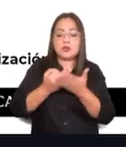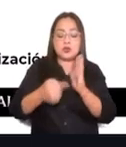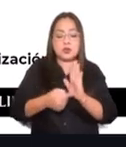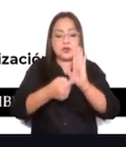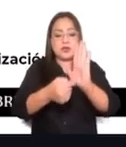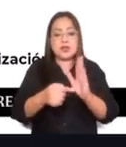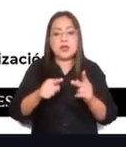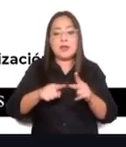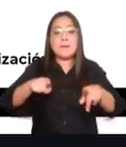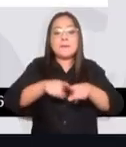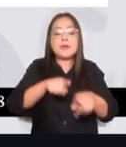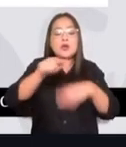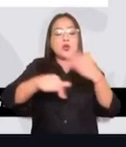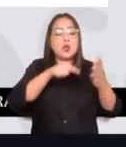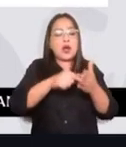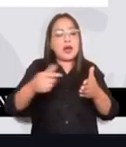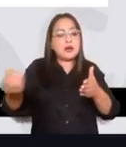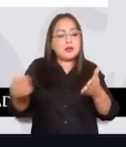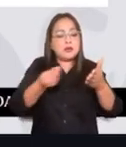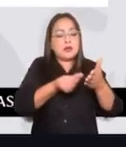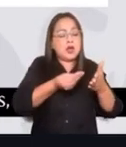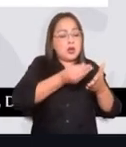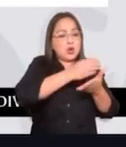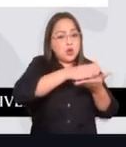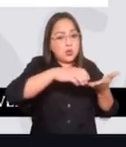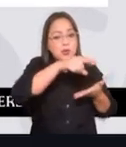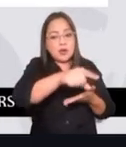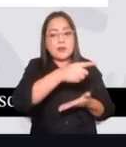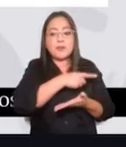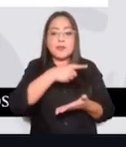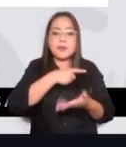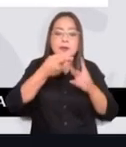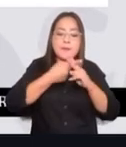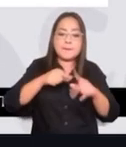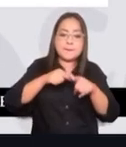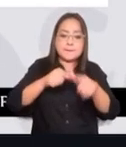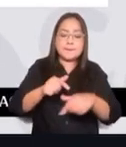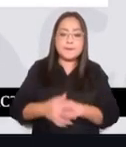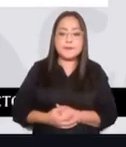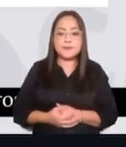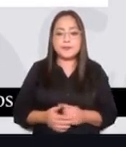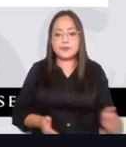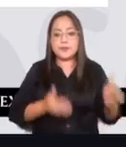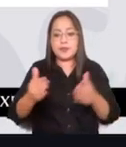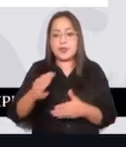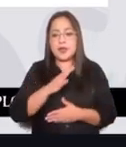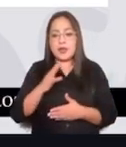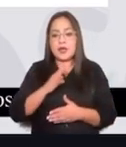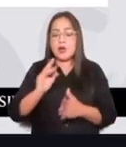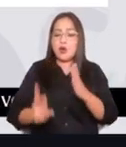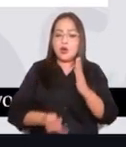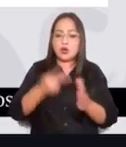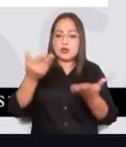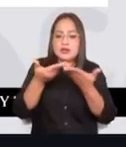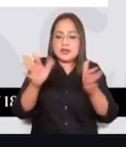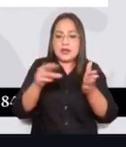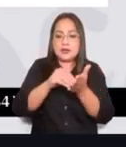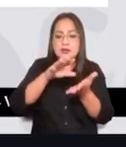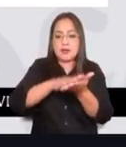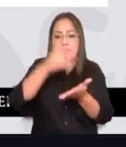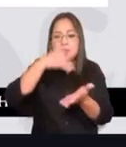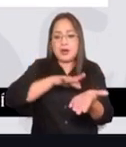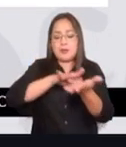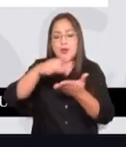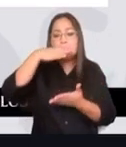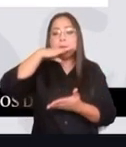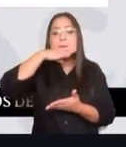centros comercializadores, para inmediatamente proceder con el pago. La reapertura de registros para apoyo del maíz concluye